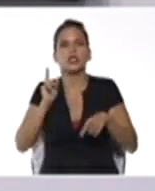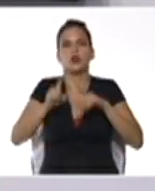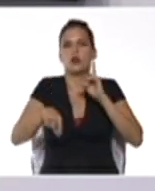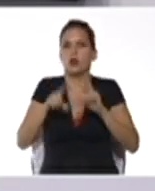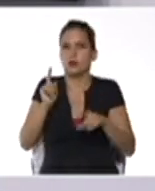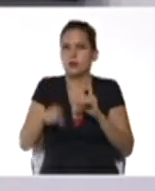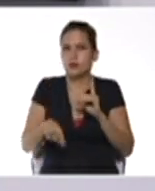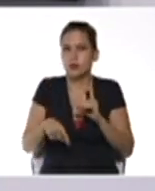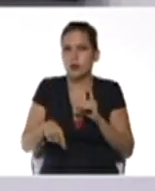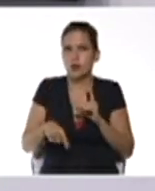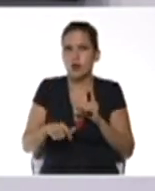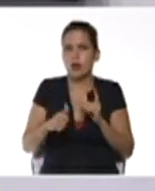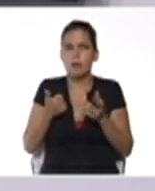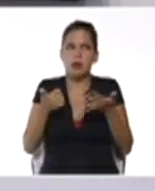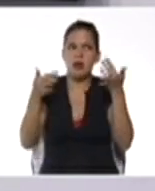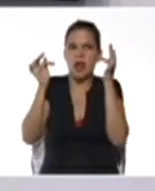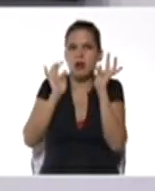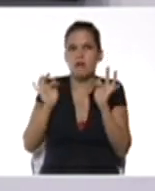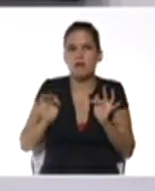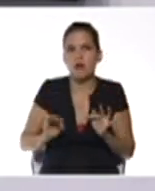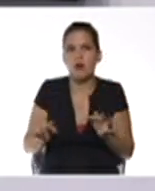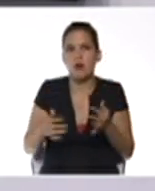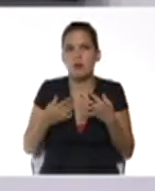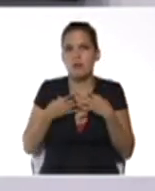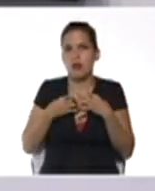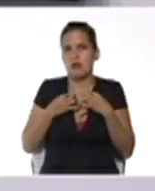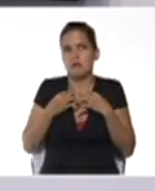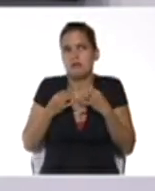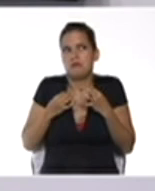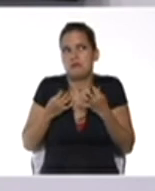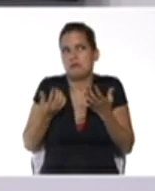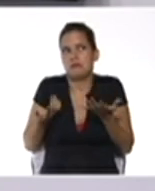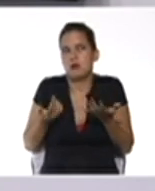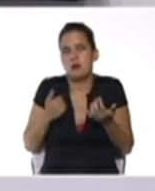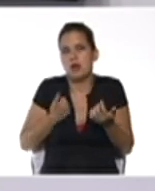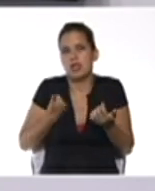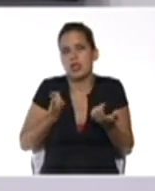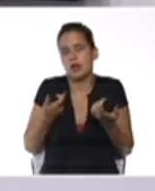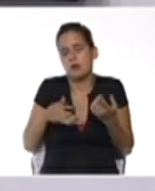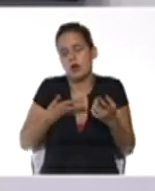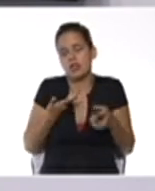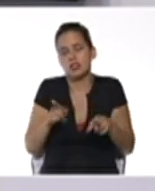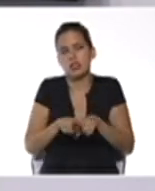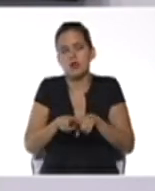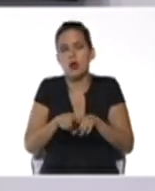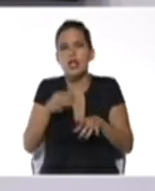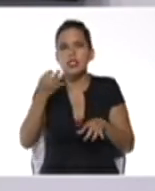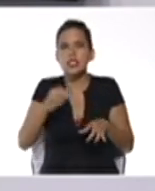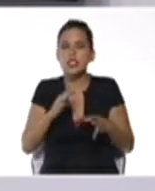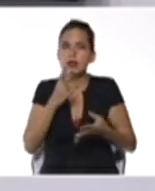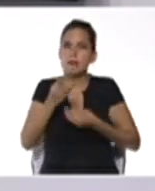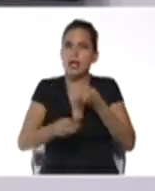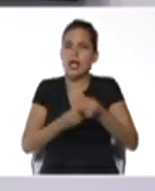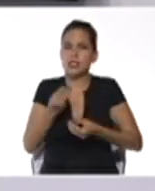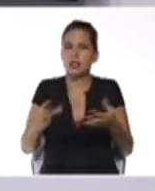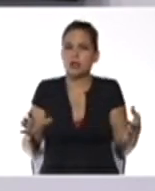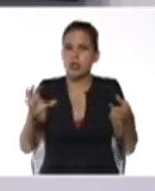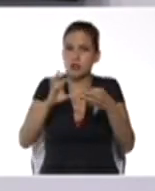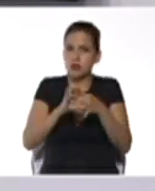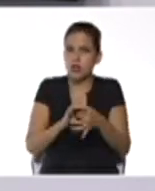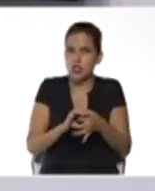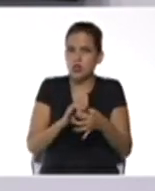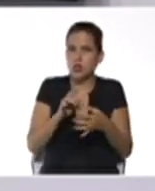a lo mejor la forma de una prenda determinada que puedan ser igual siempre realizando esa asociación